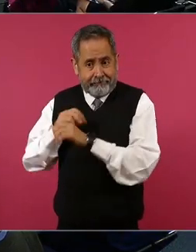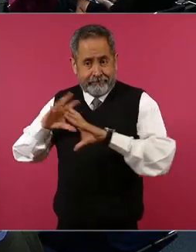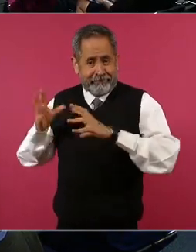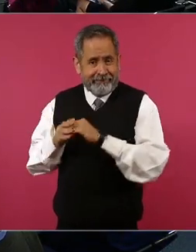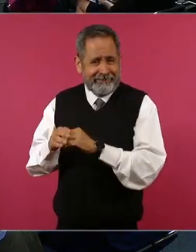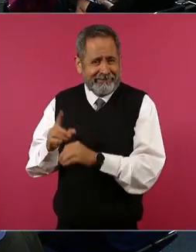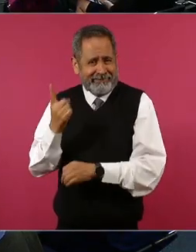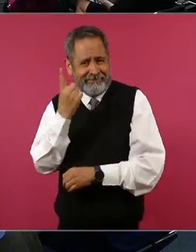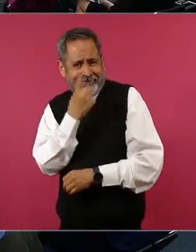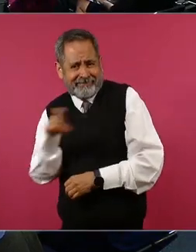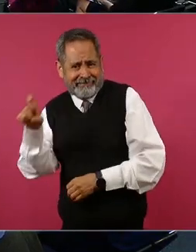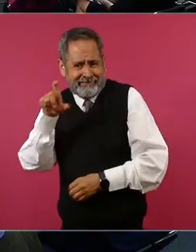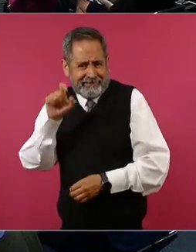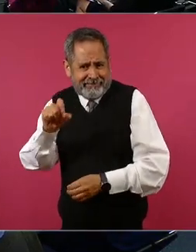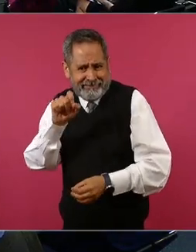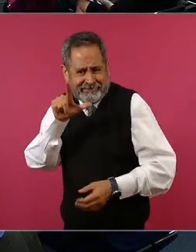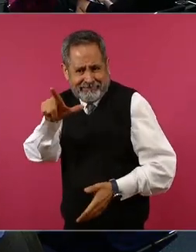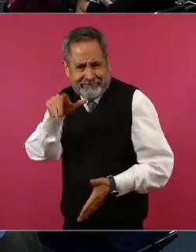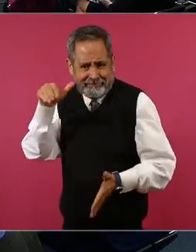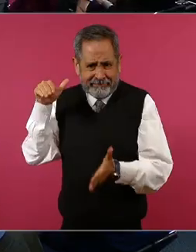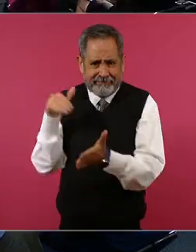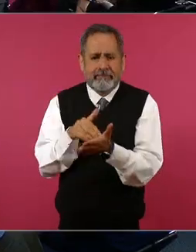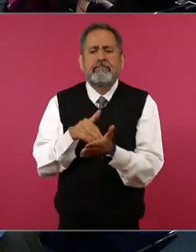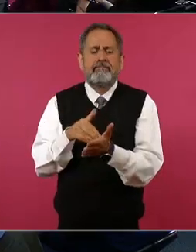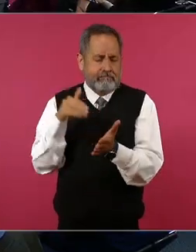127 mil millones